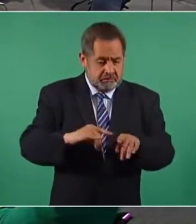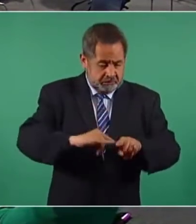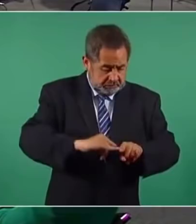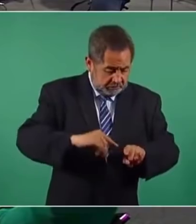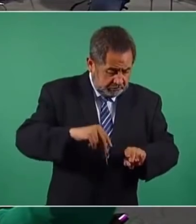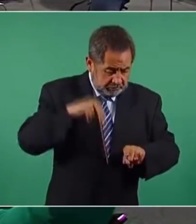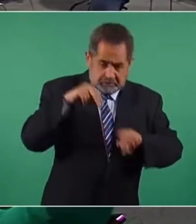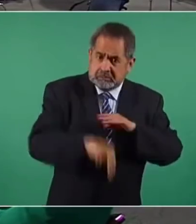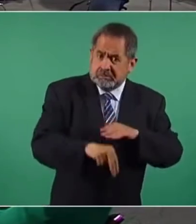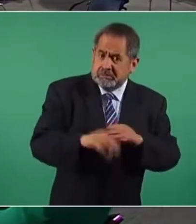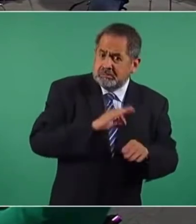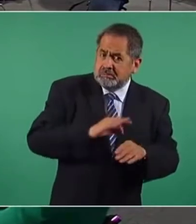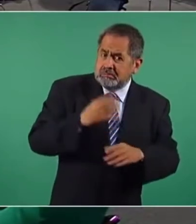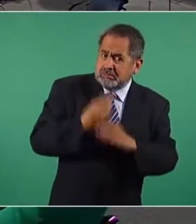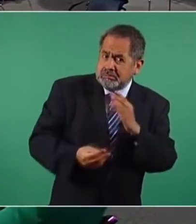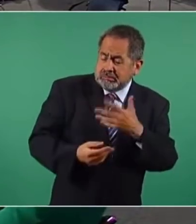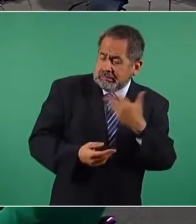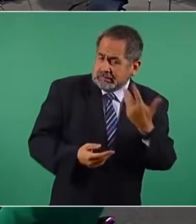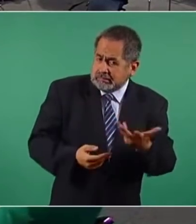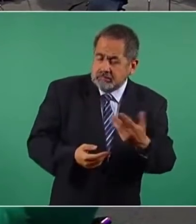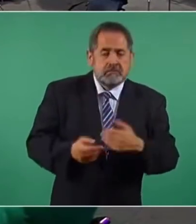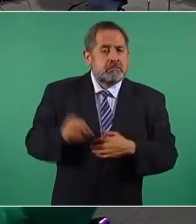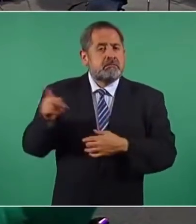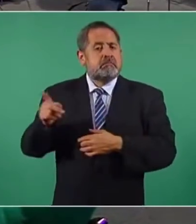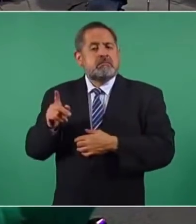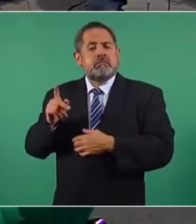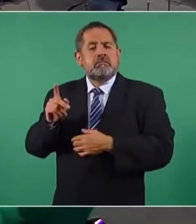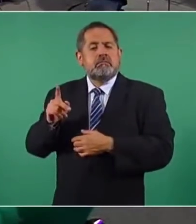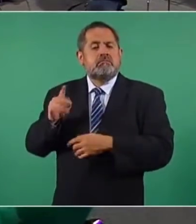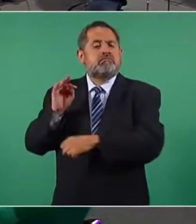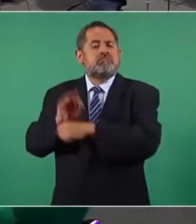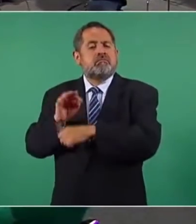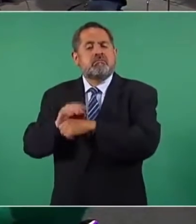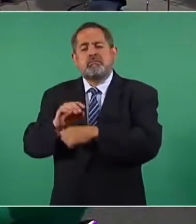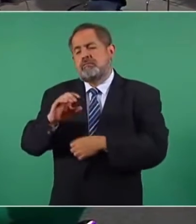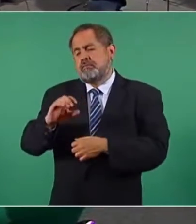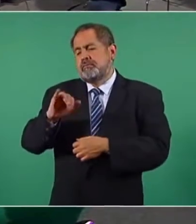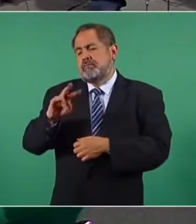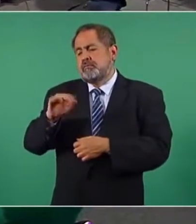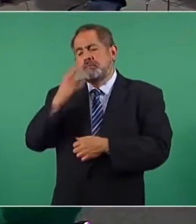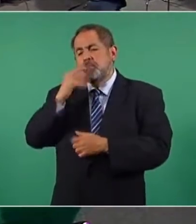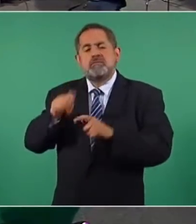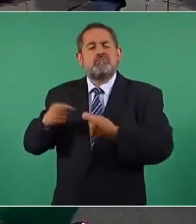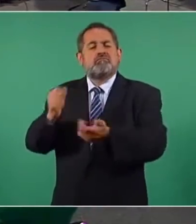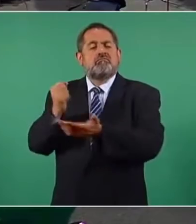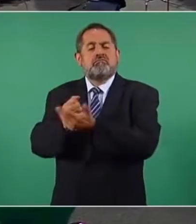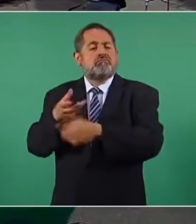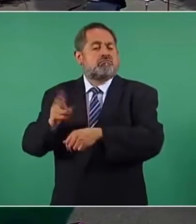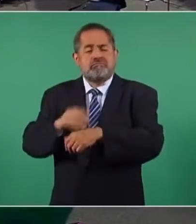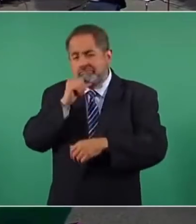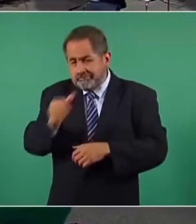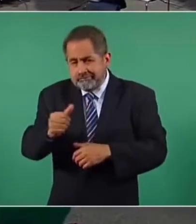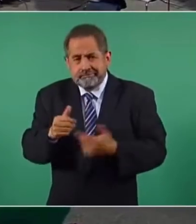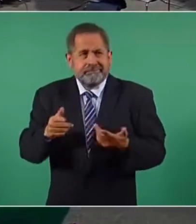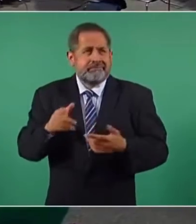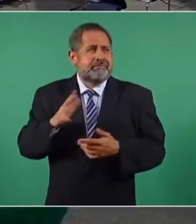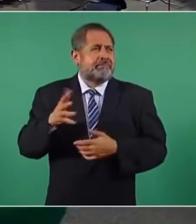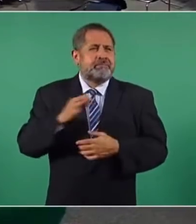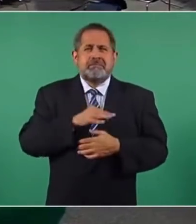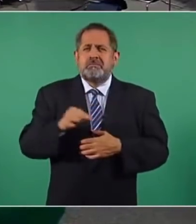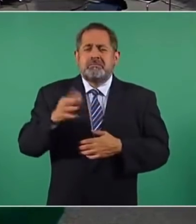es quien no ha dado este dictamen en la actualidad. Y hay alrededor de 10